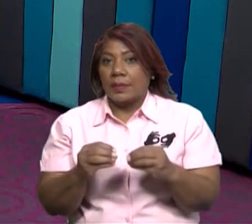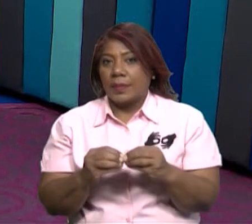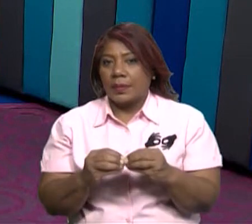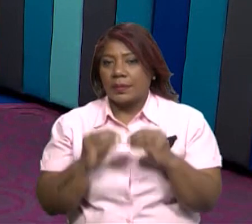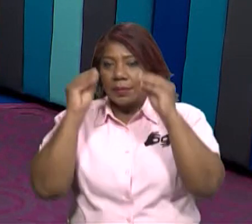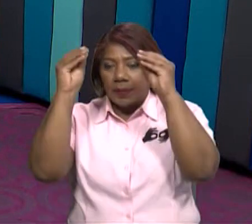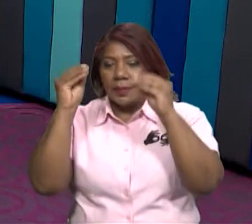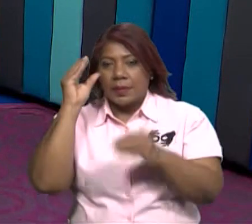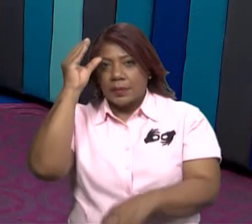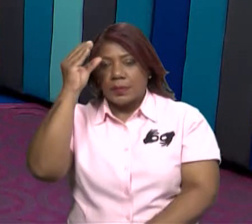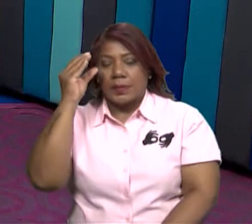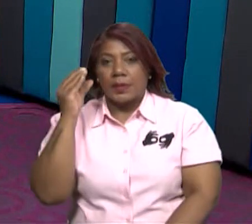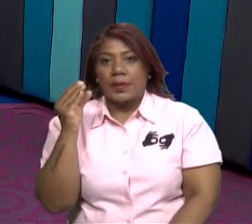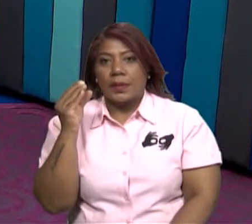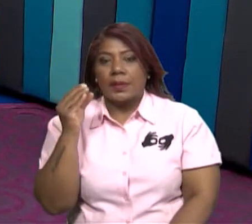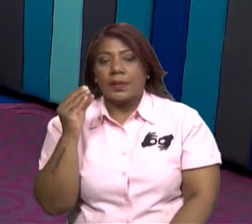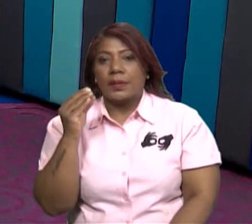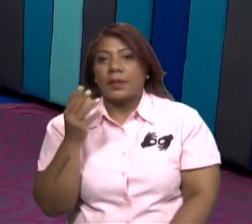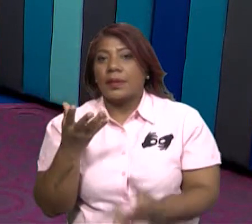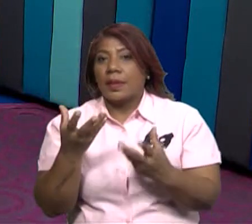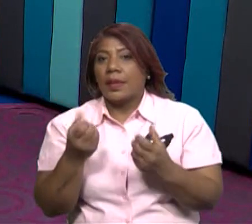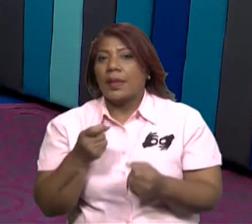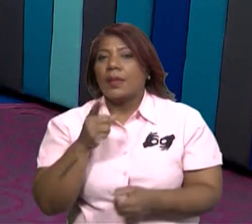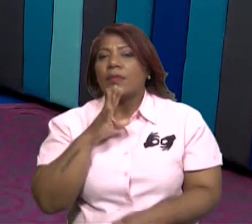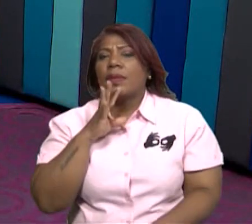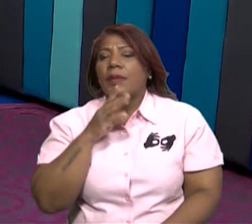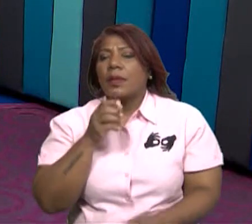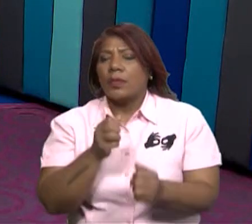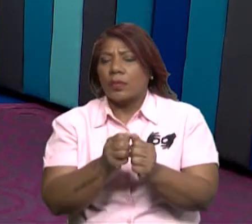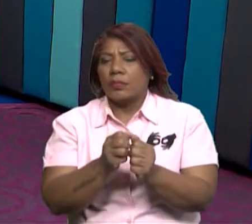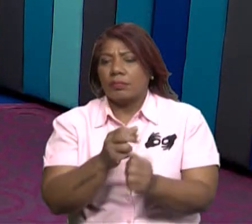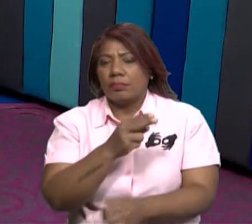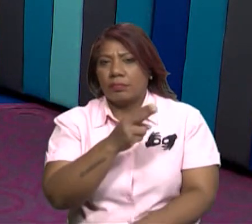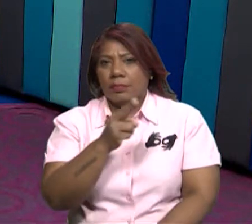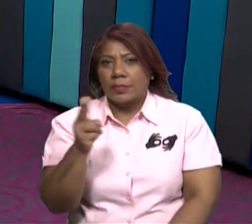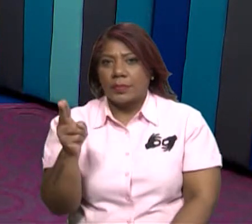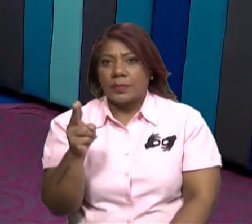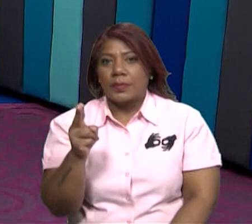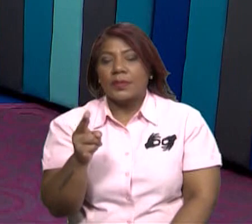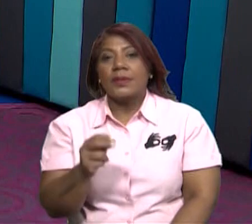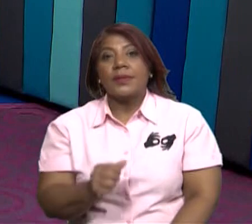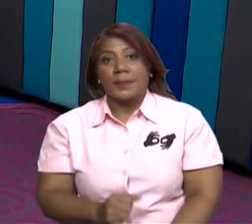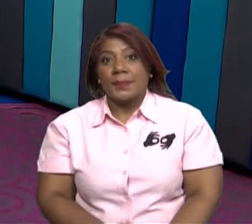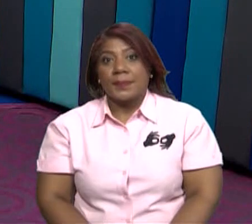aquí tratando de convencerle a ustedes de que estudien ciencia.